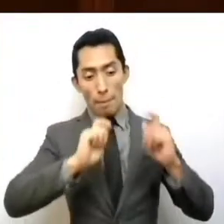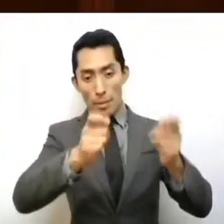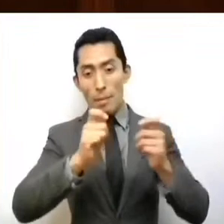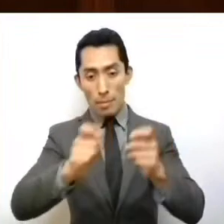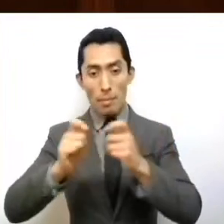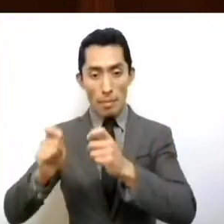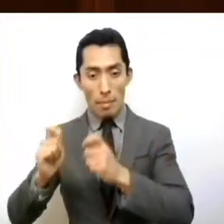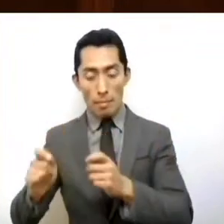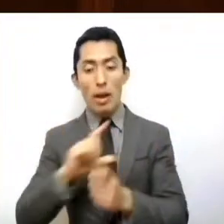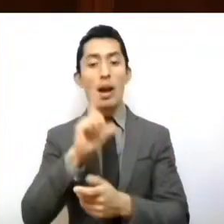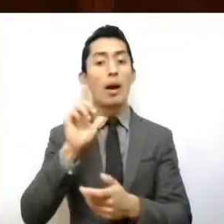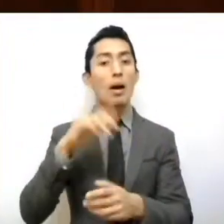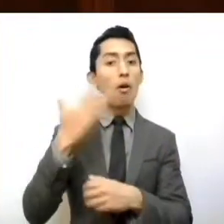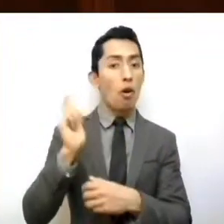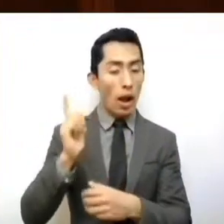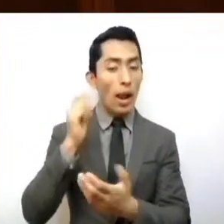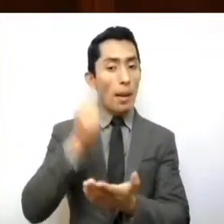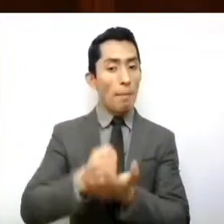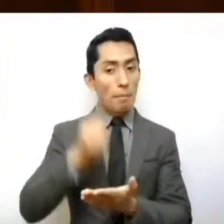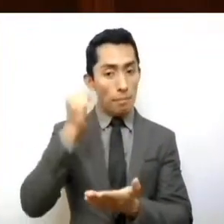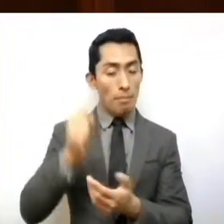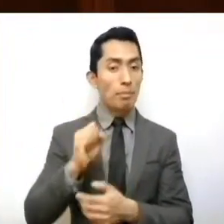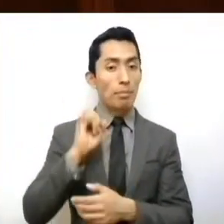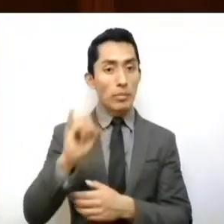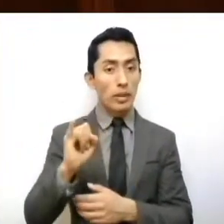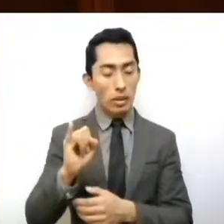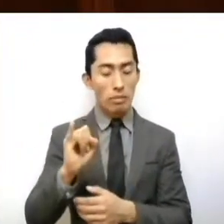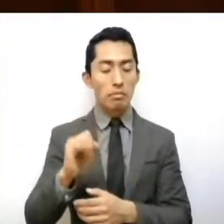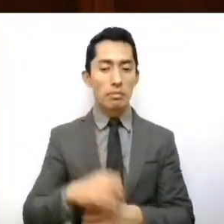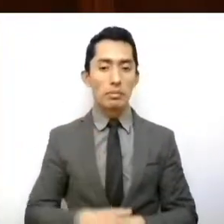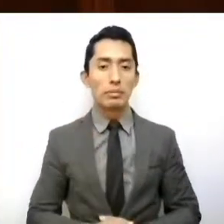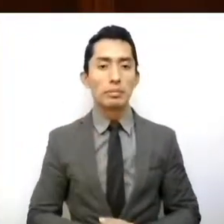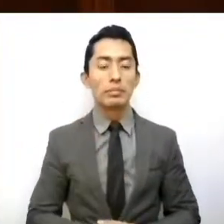sea aprobado de acuerdo a sus términos.